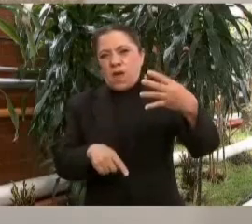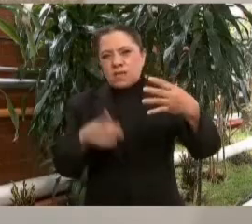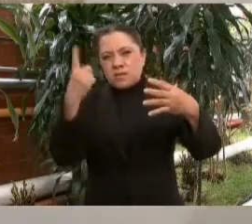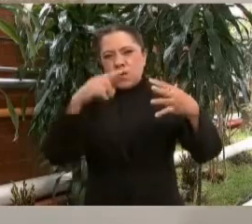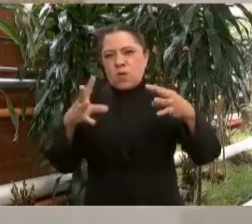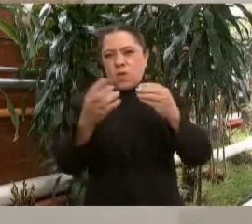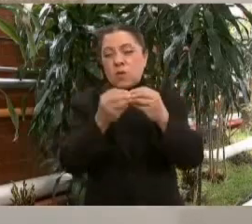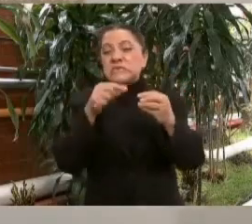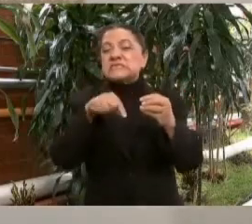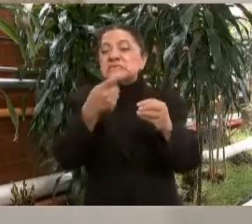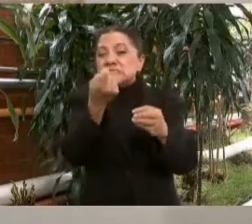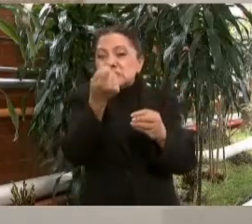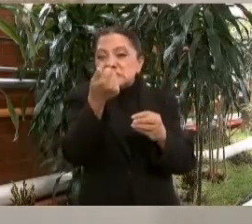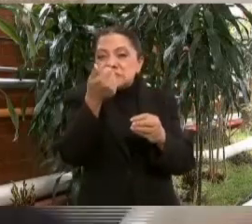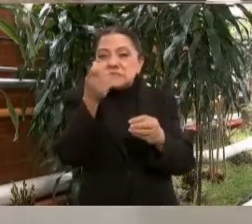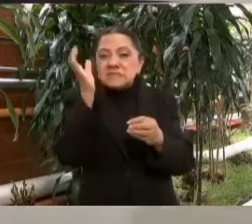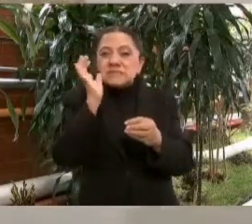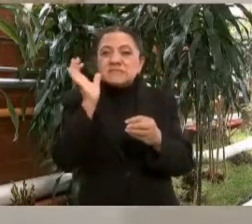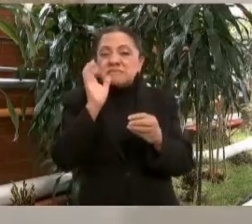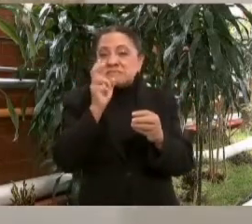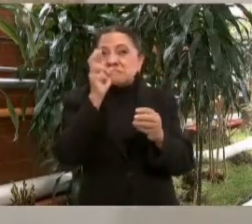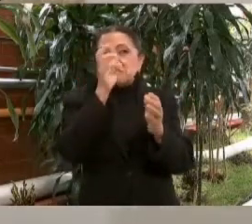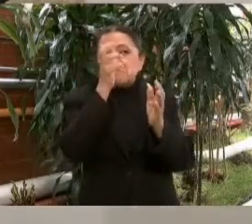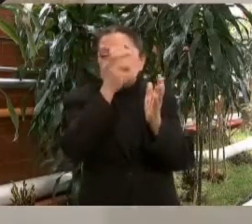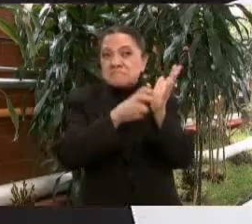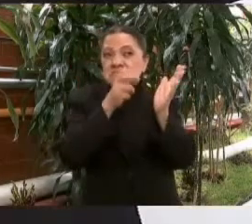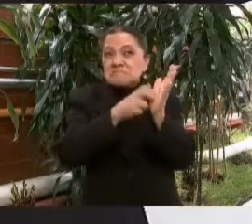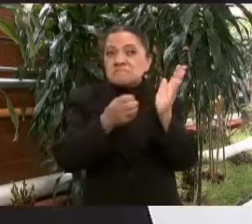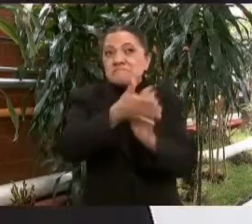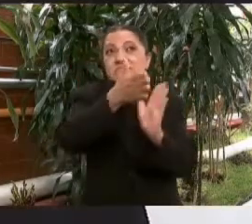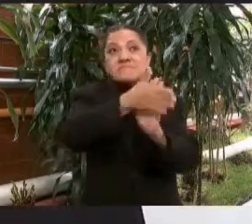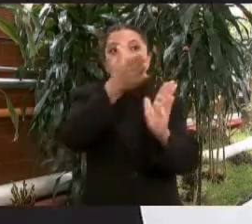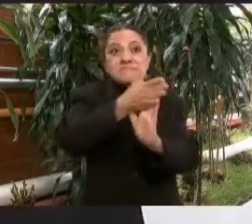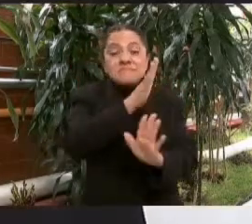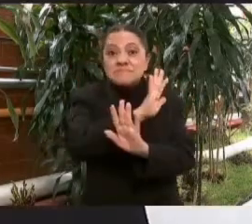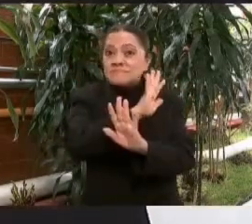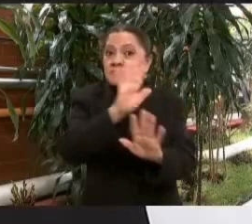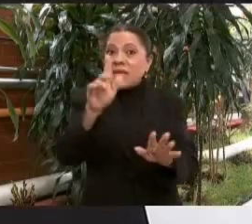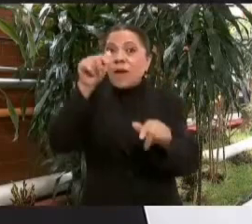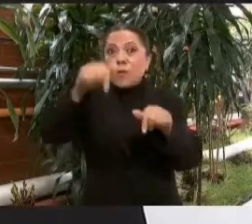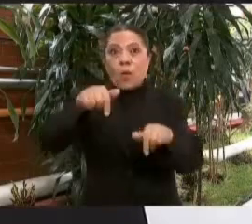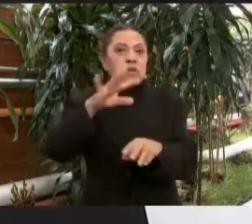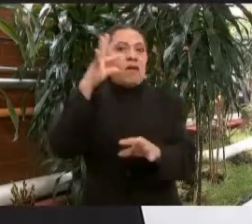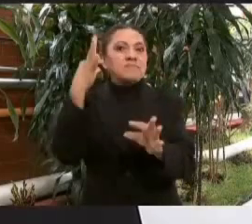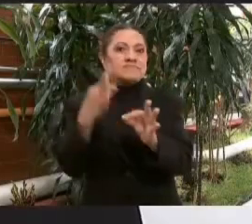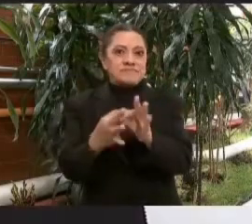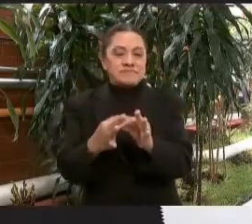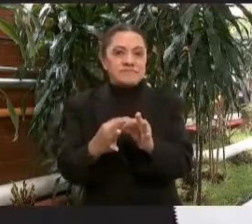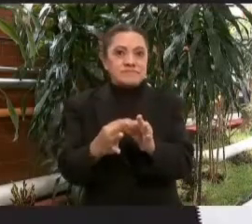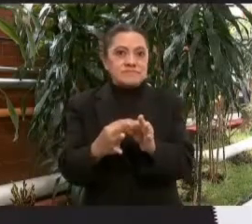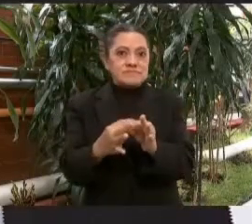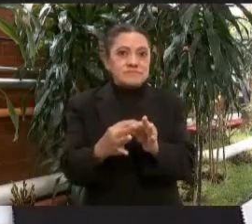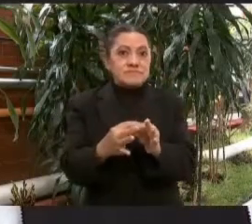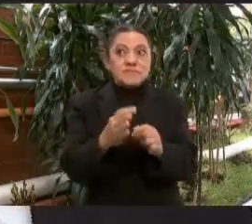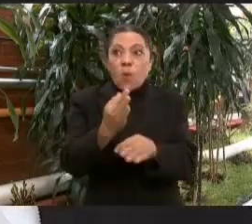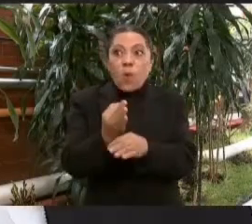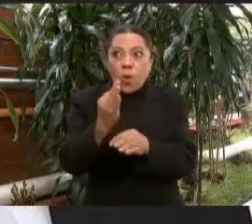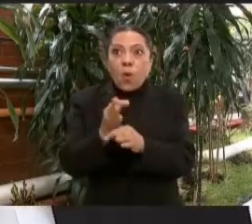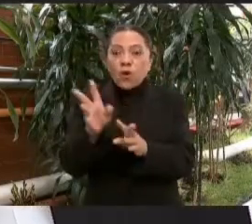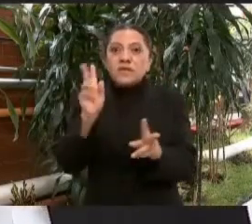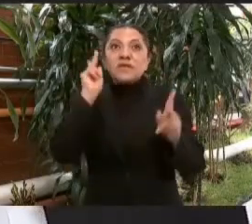terminarse. Este está prácticamente concluido. Lo acabamos de recorrer.